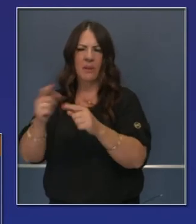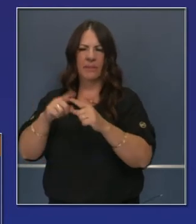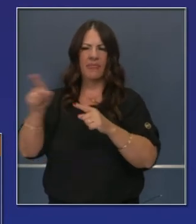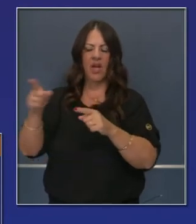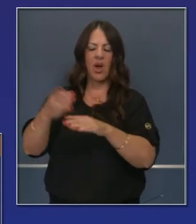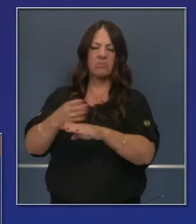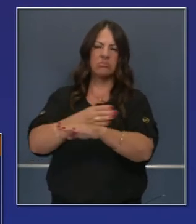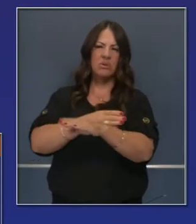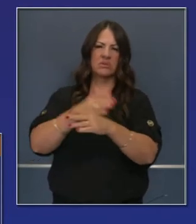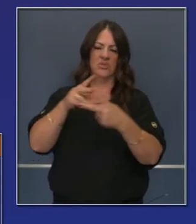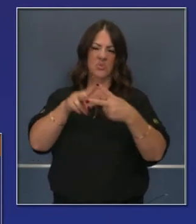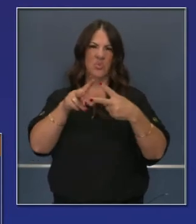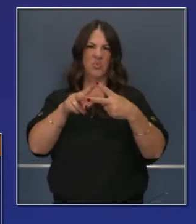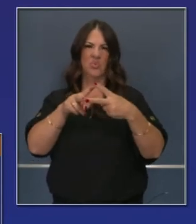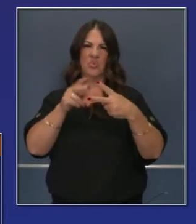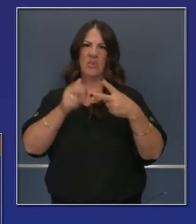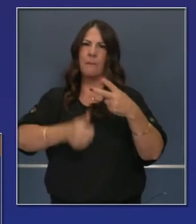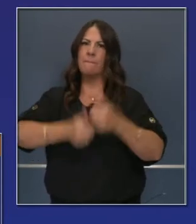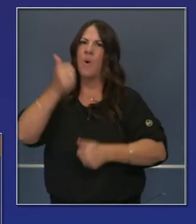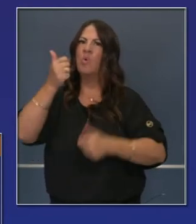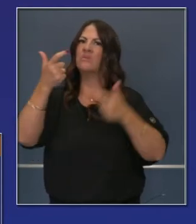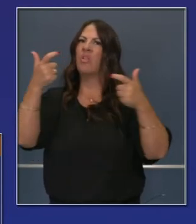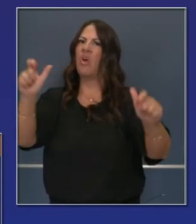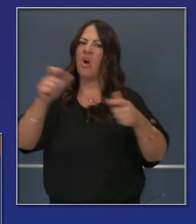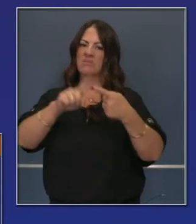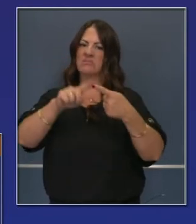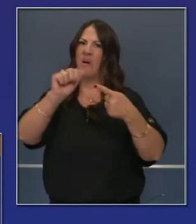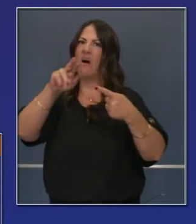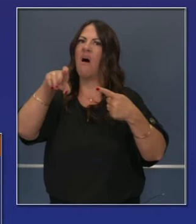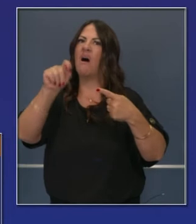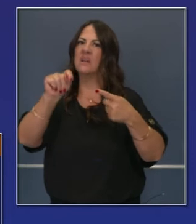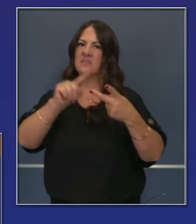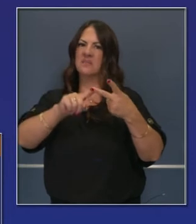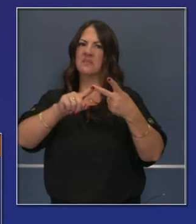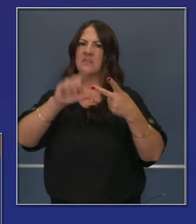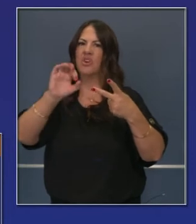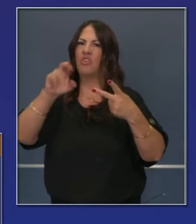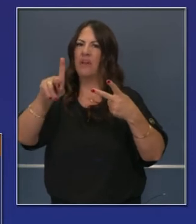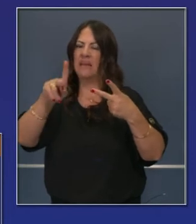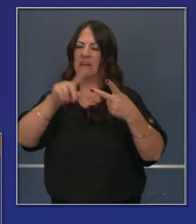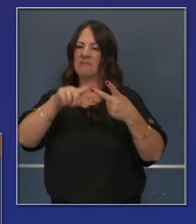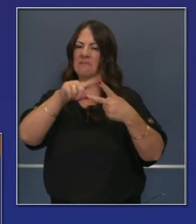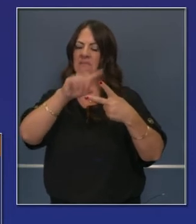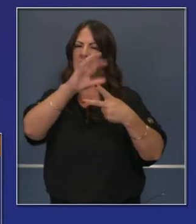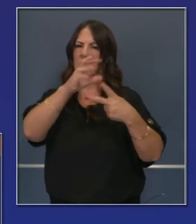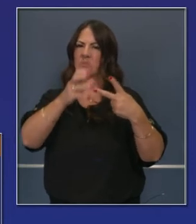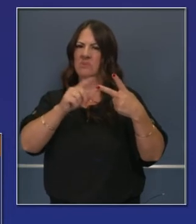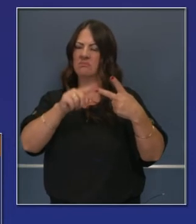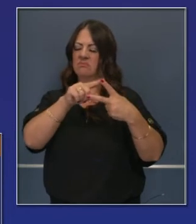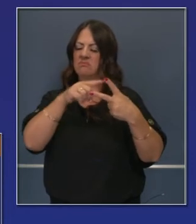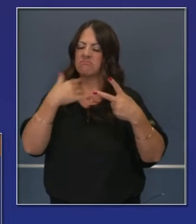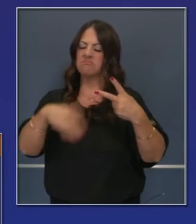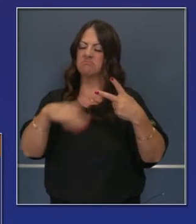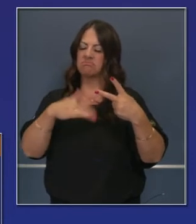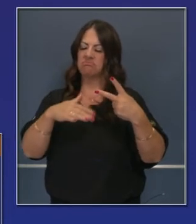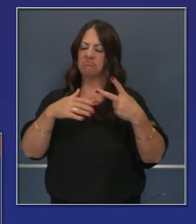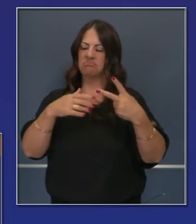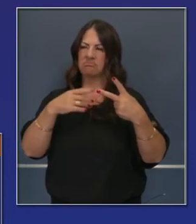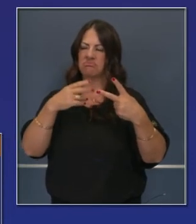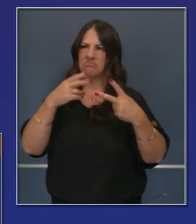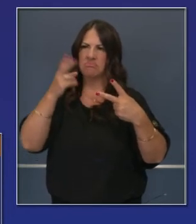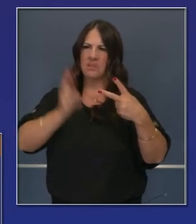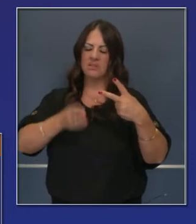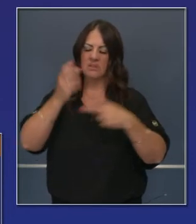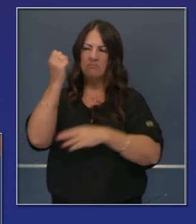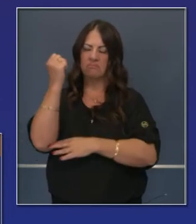contenimiento sigue mejorando en estos dos incendios muy fuertes. Estos complejos grandes que se han